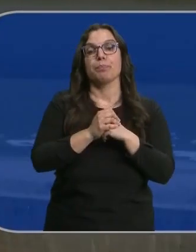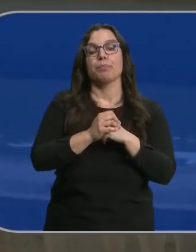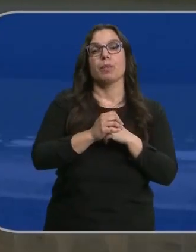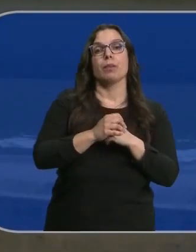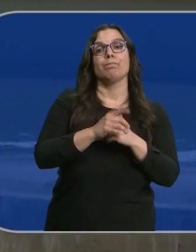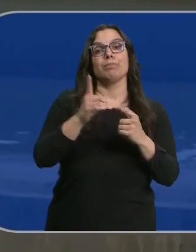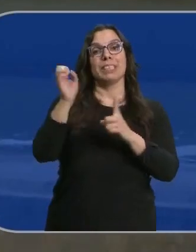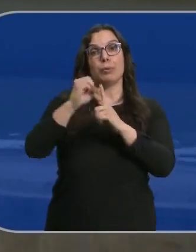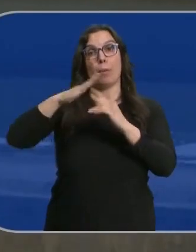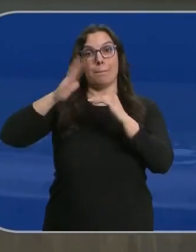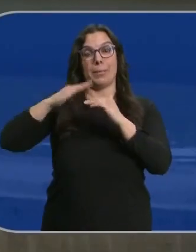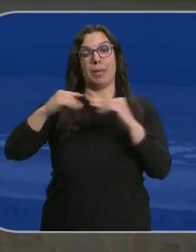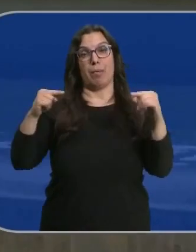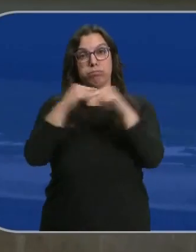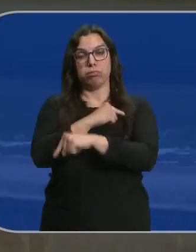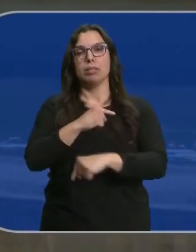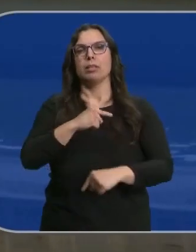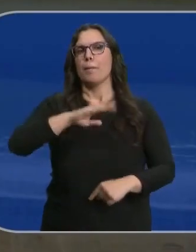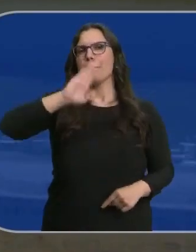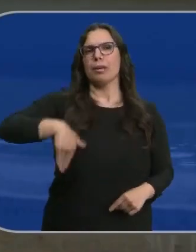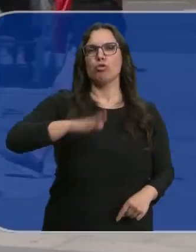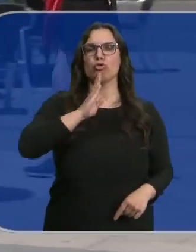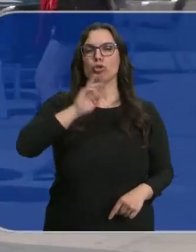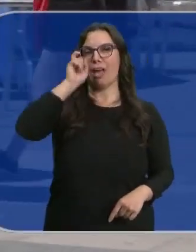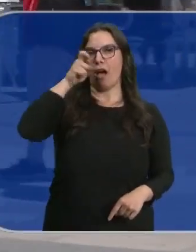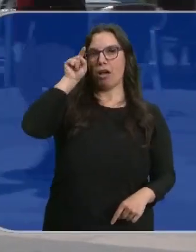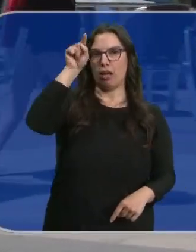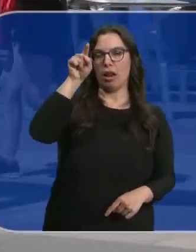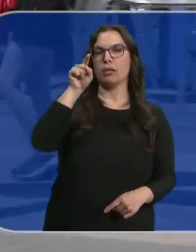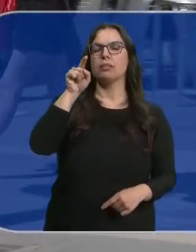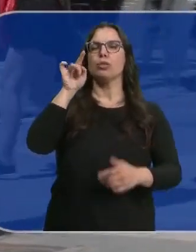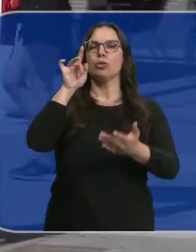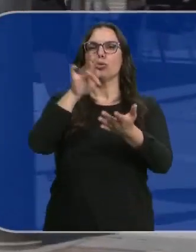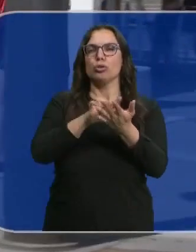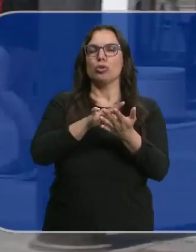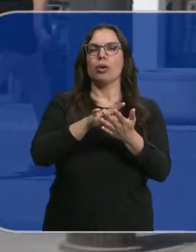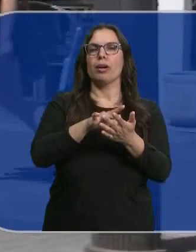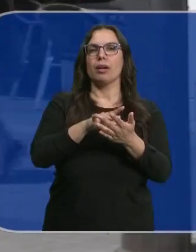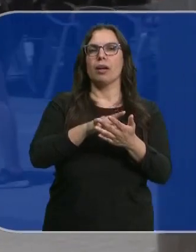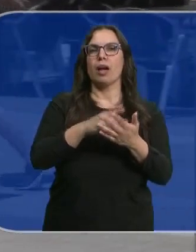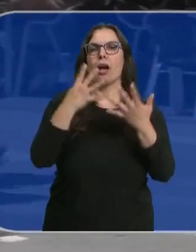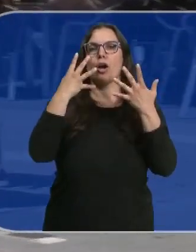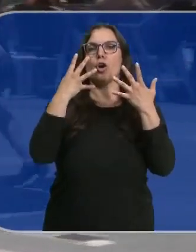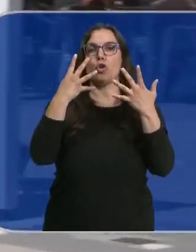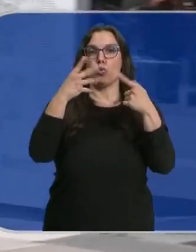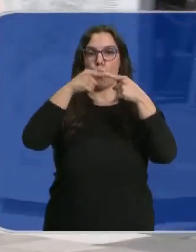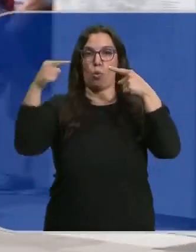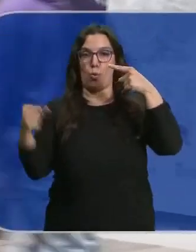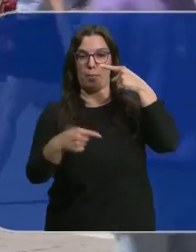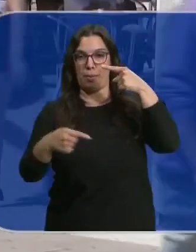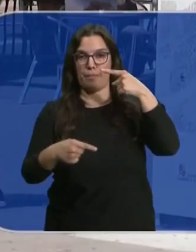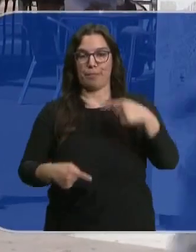otro lado, en las temperaturas mínimas, la más baja la hemos tenido en Aguilar de Campo donde se han llegado a alcanzar los 9 grados